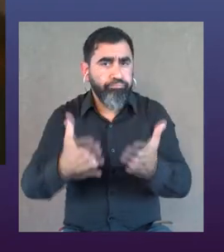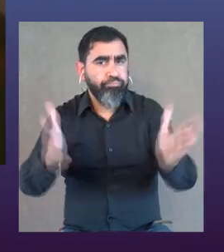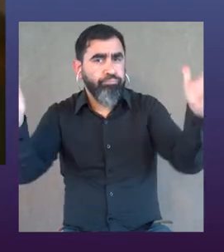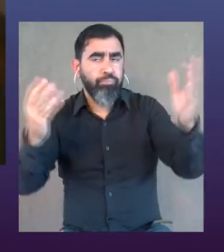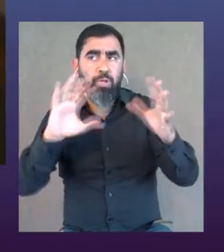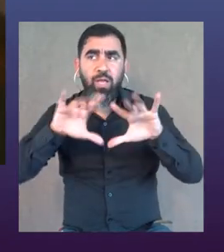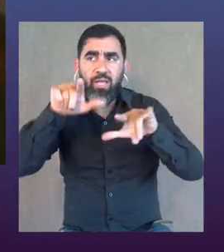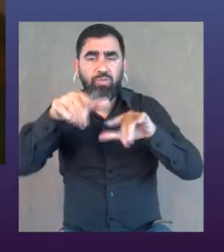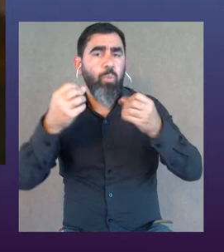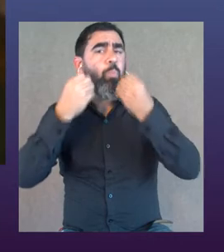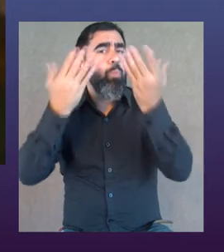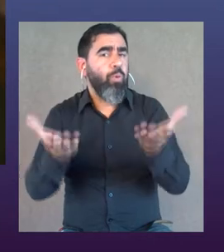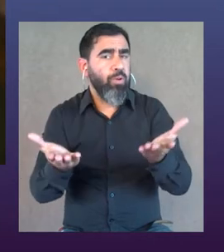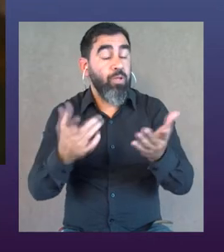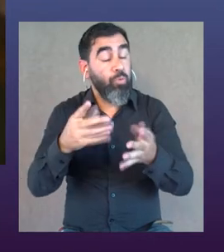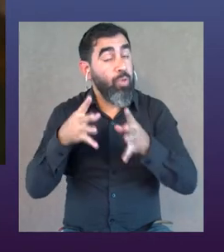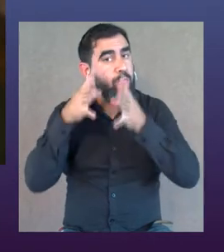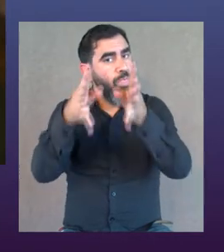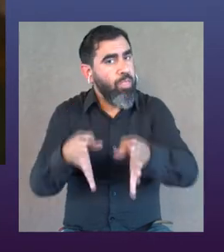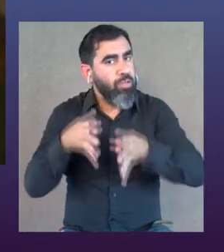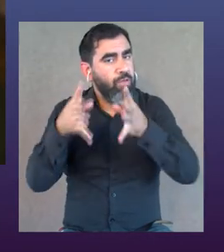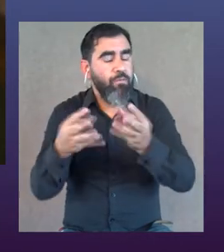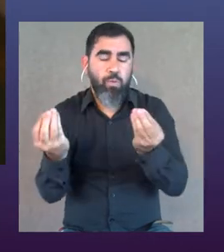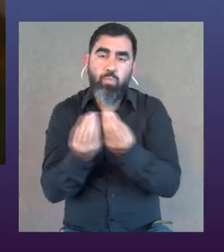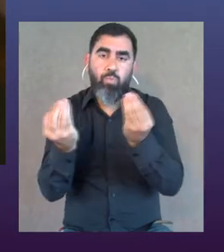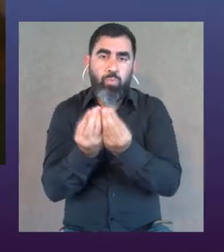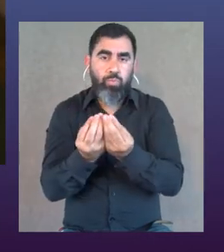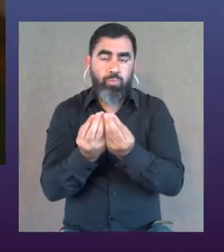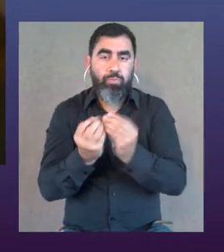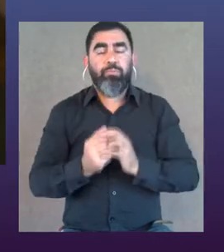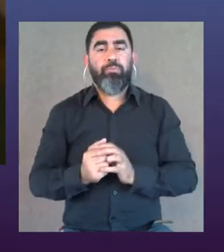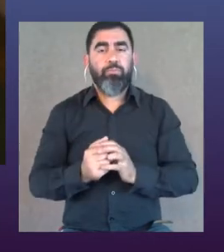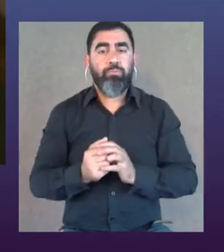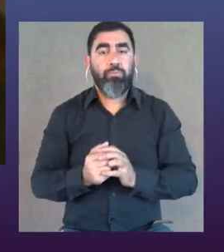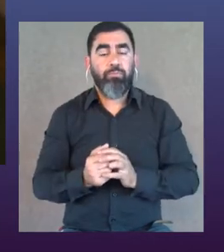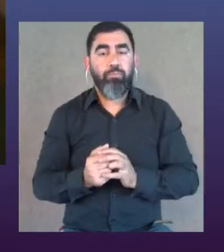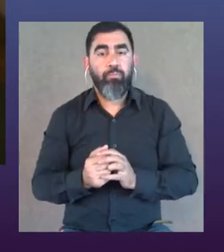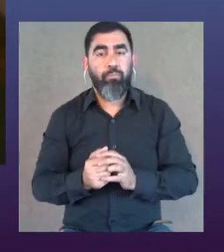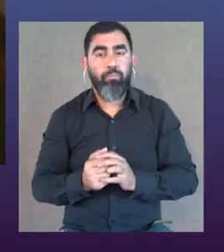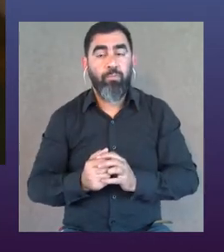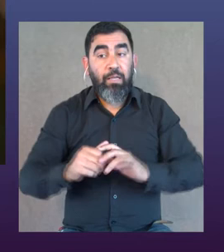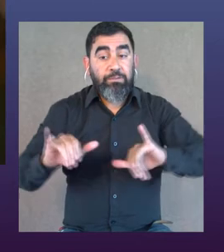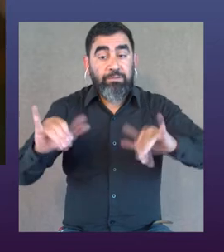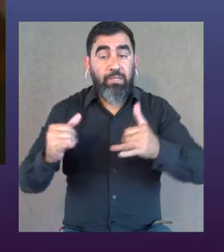¿Por qué no estamos abriendo ese mundo? Entonces yo creo que los desafíos son inmensos. Y